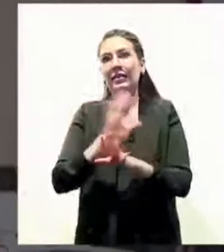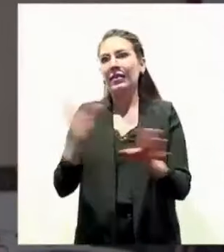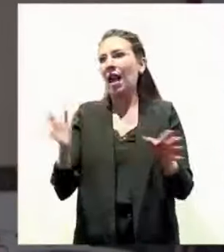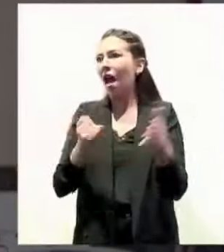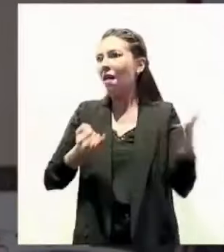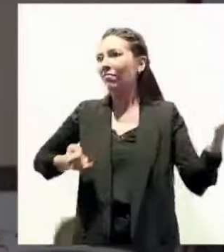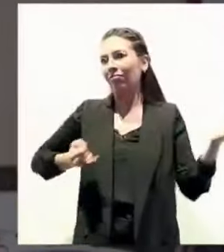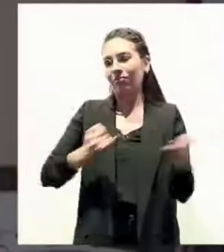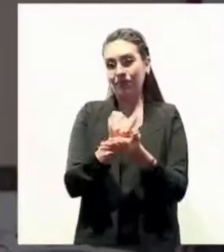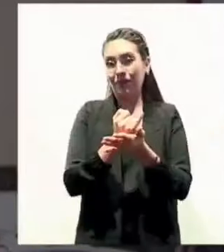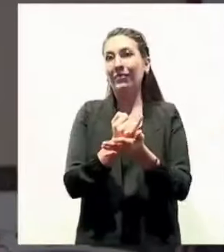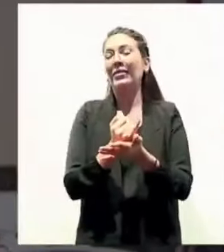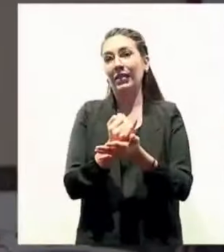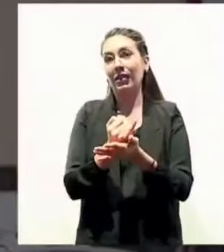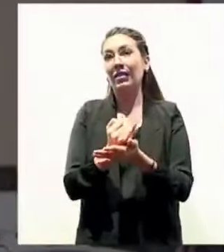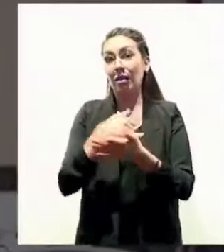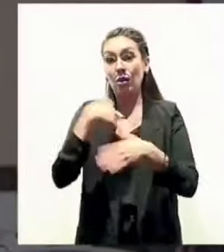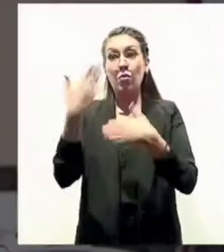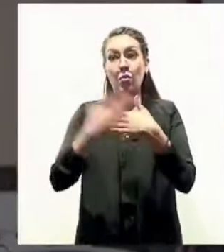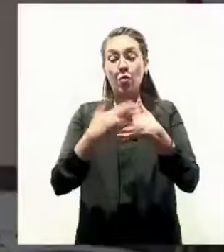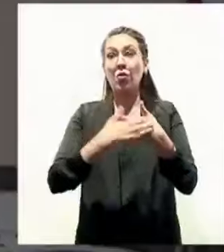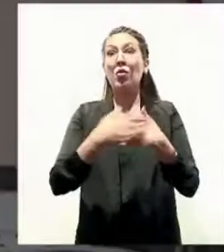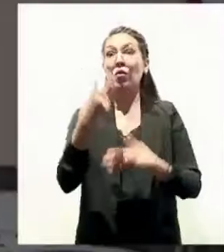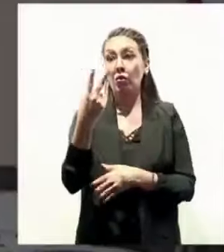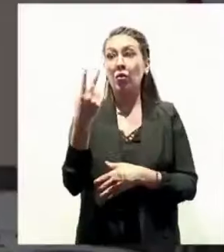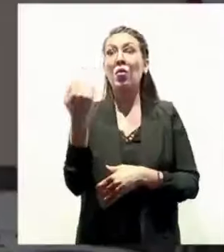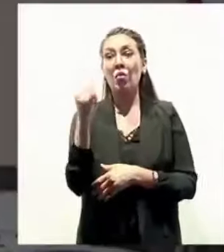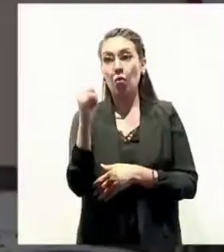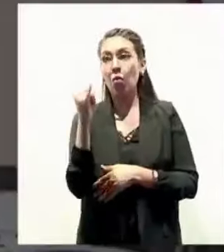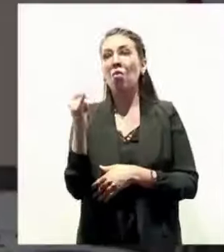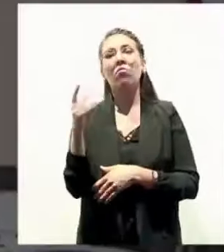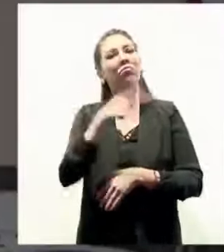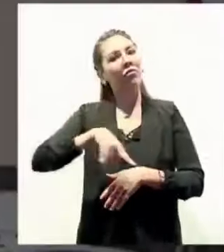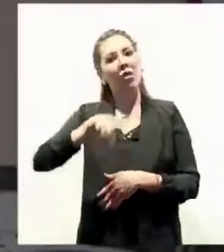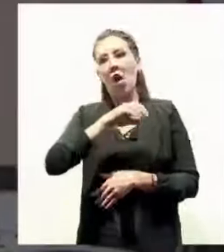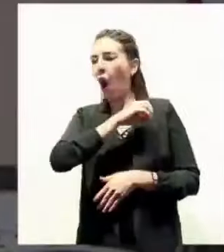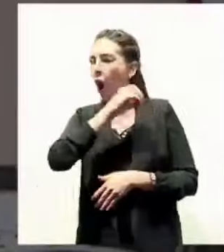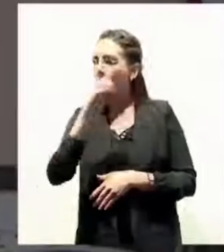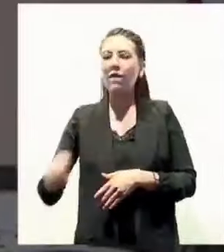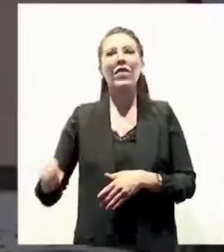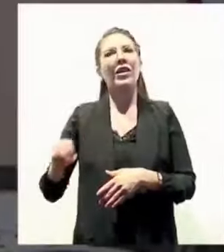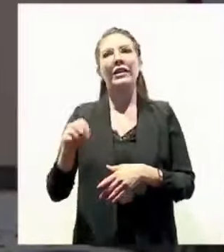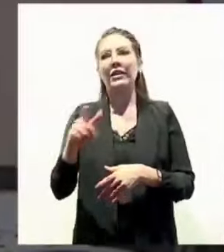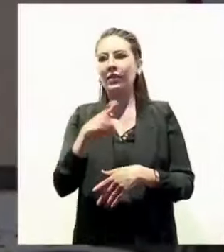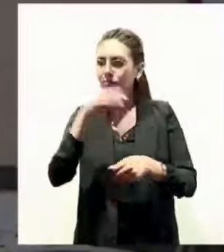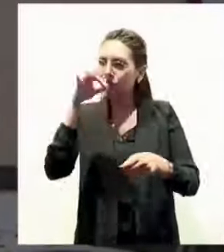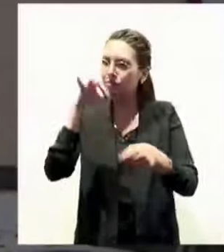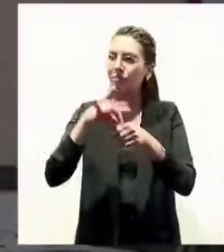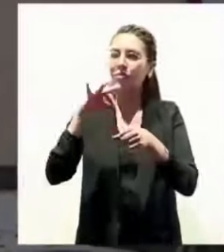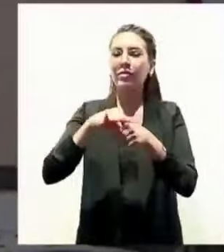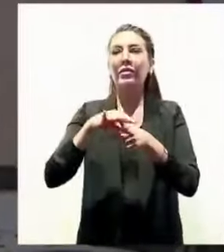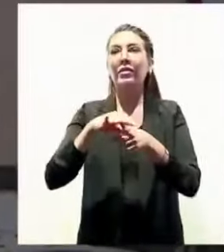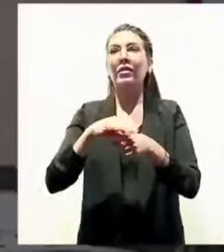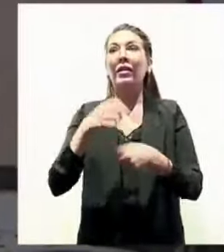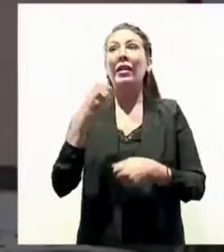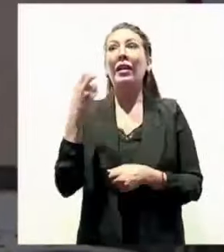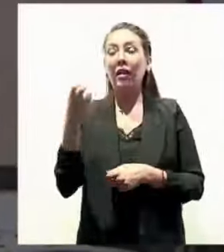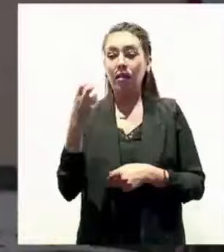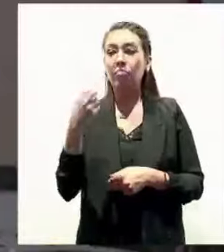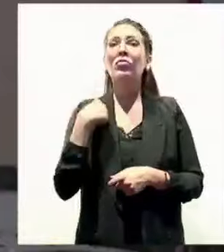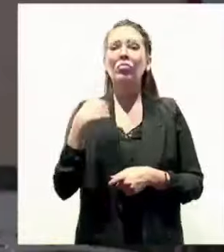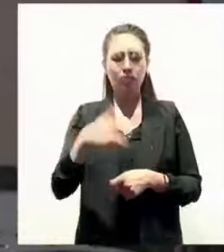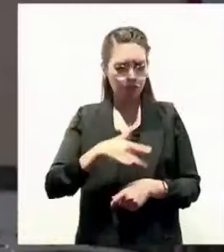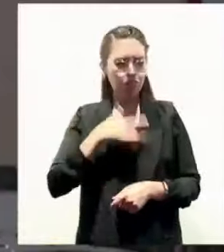tenemos esa obligación. Yo así siento, para todas y todos nosotros, ese imperativo,